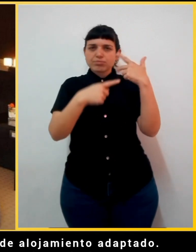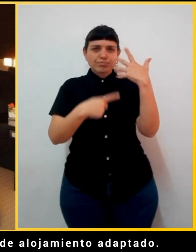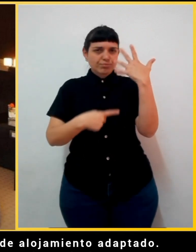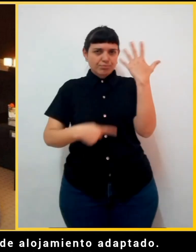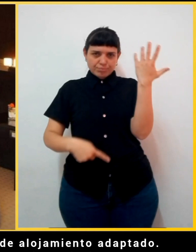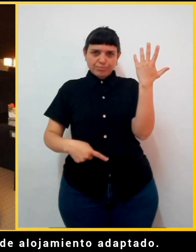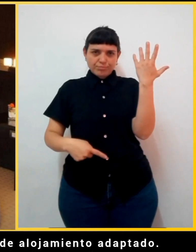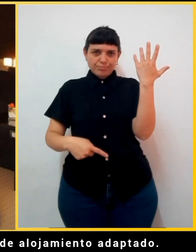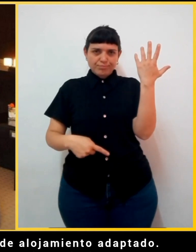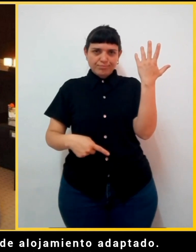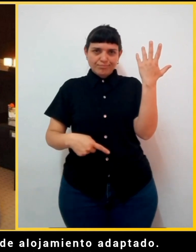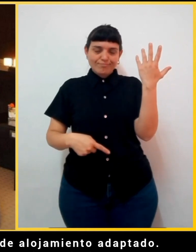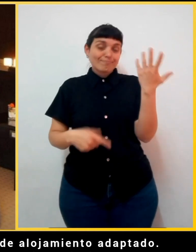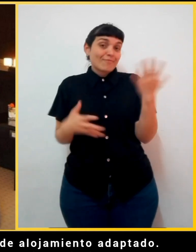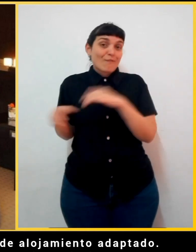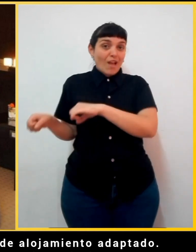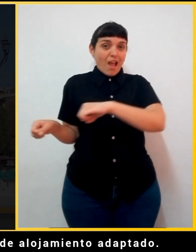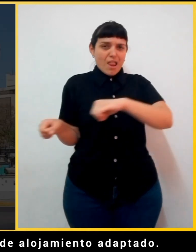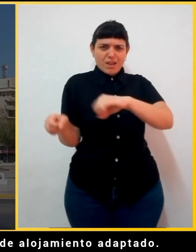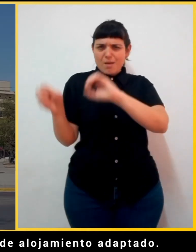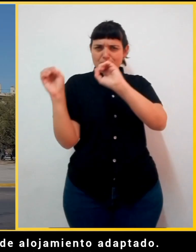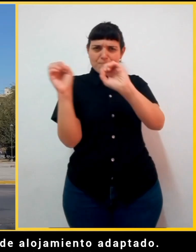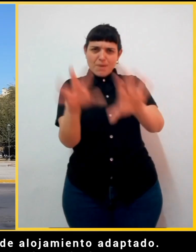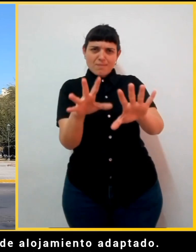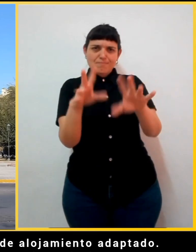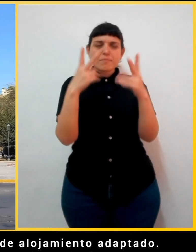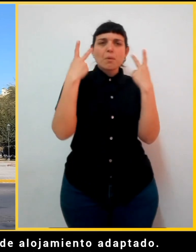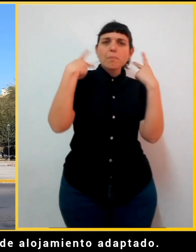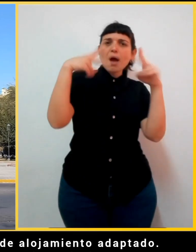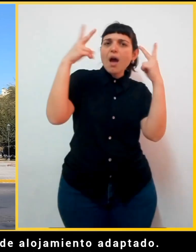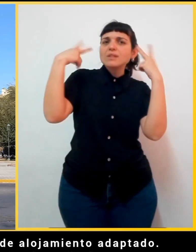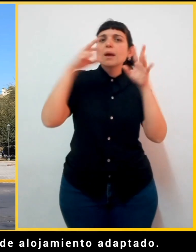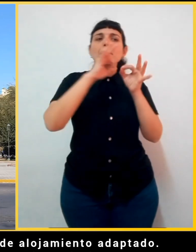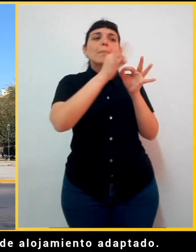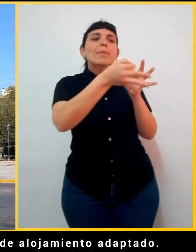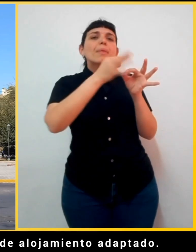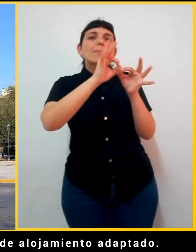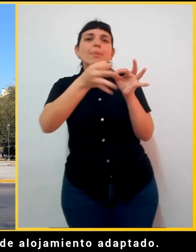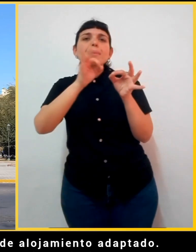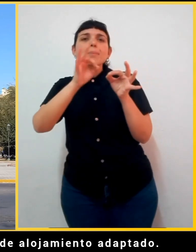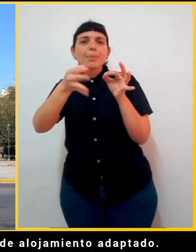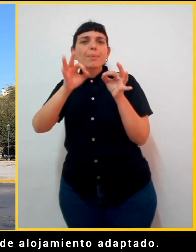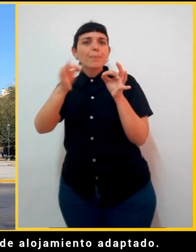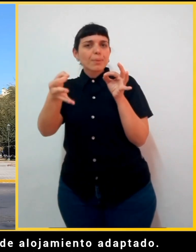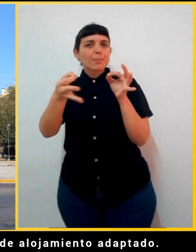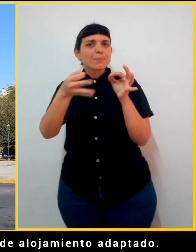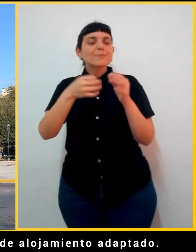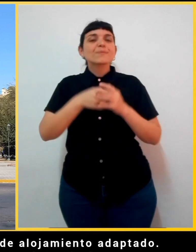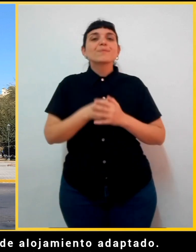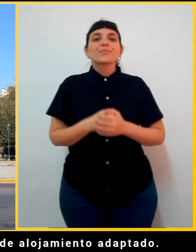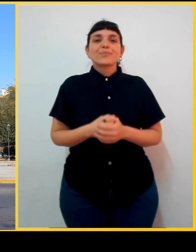alojamiento adaptado. Dejamos las valijas para pasear por las inmediaciones.